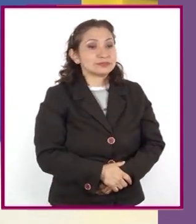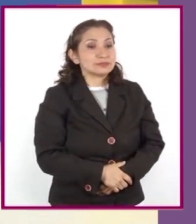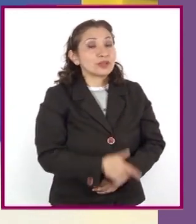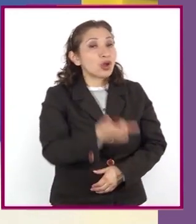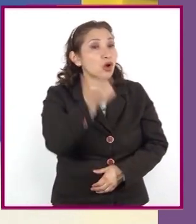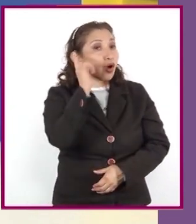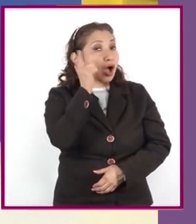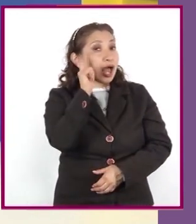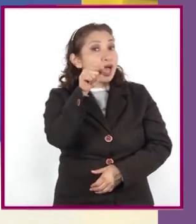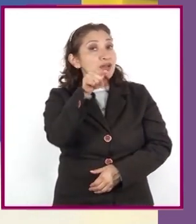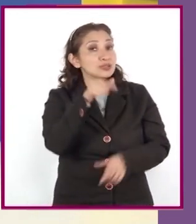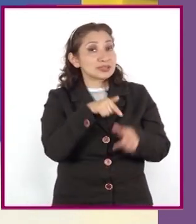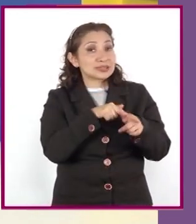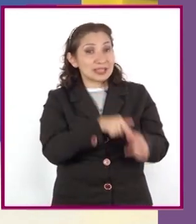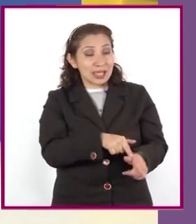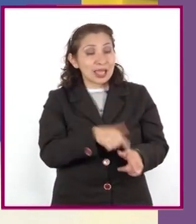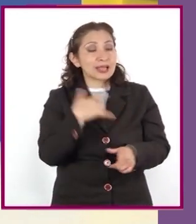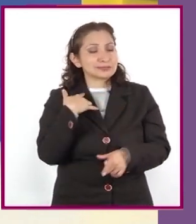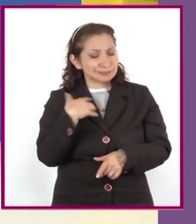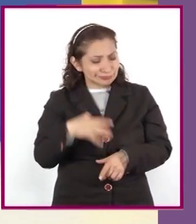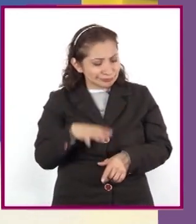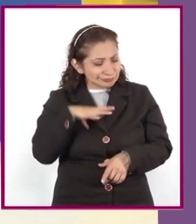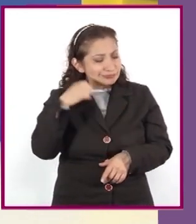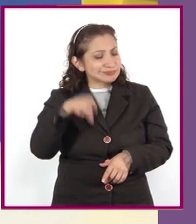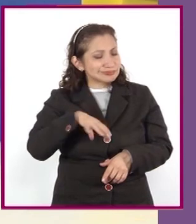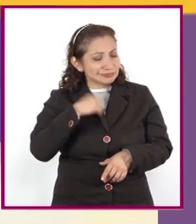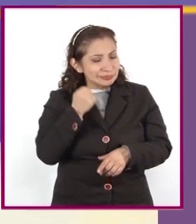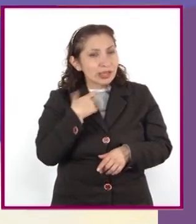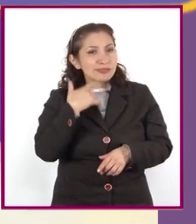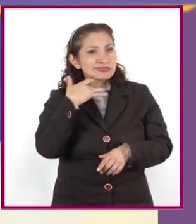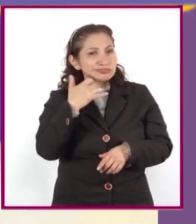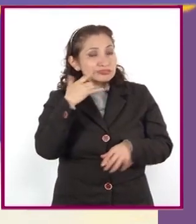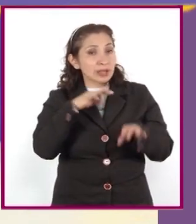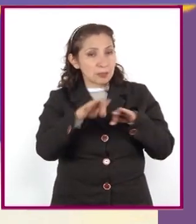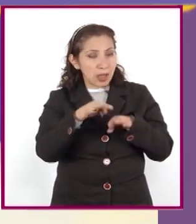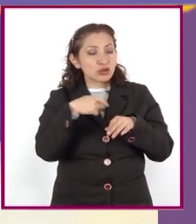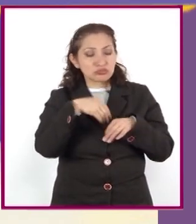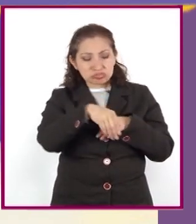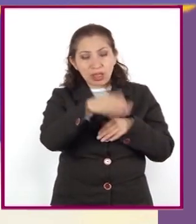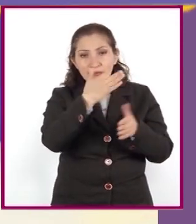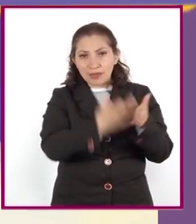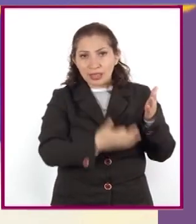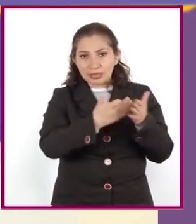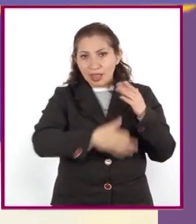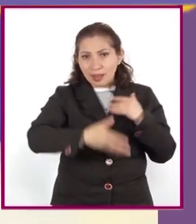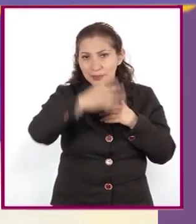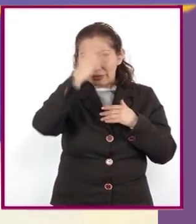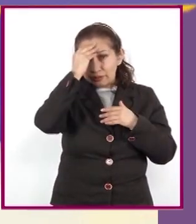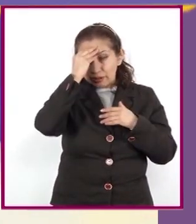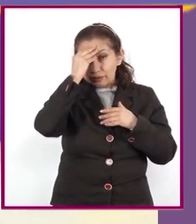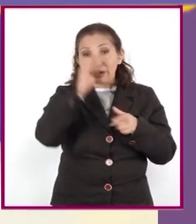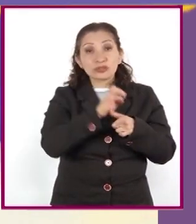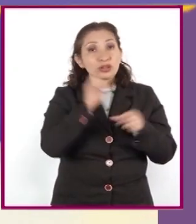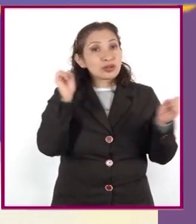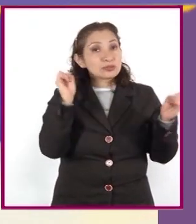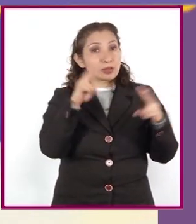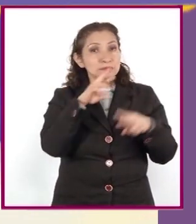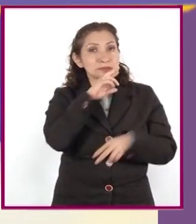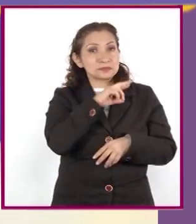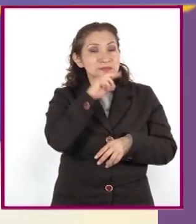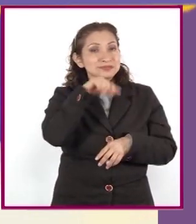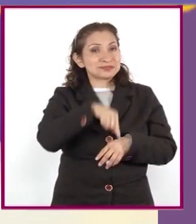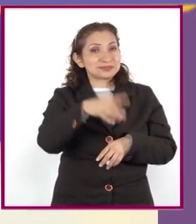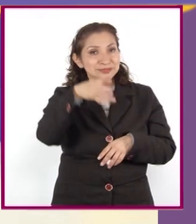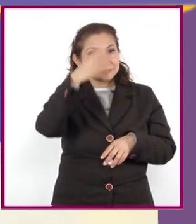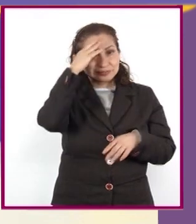Esperamos que sigan con toda la actitud y el entusiasmo. Todavía hay mucho que aprender, así que nos vemos pronto